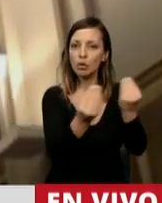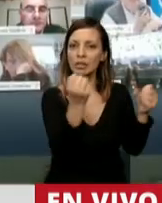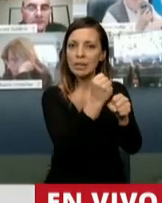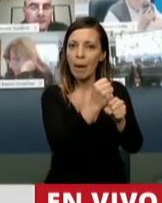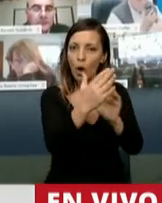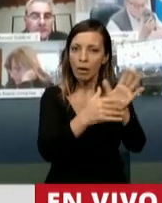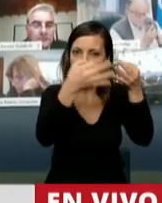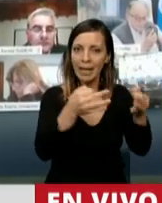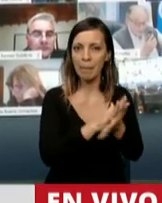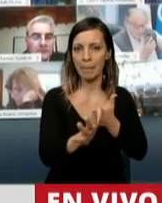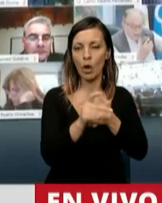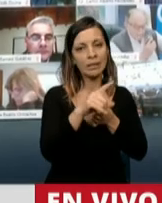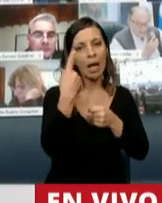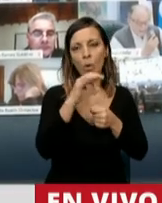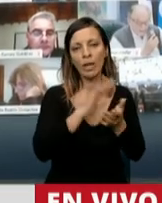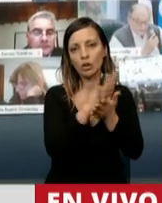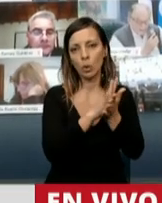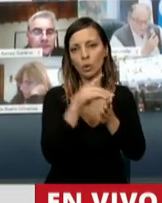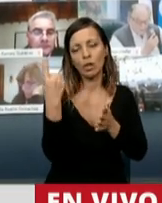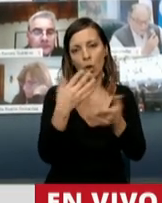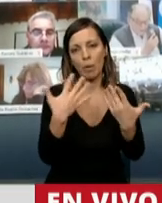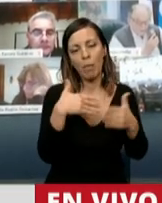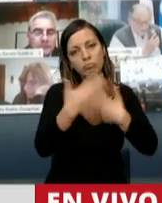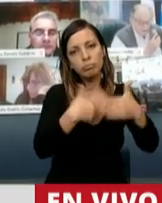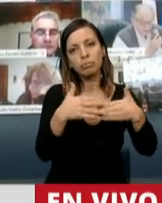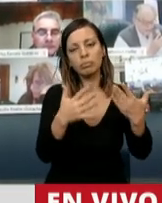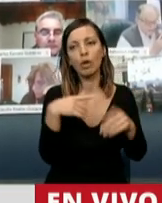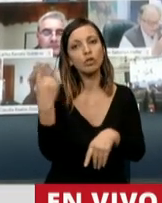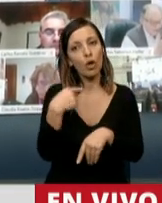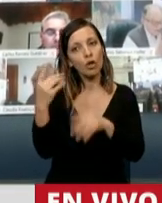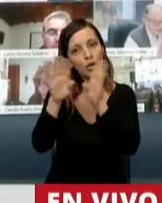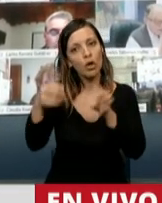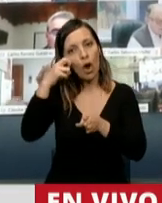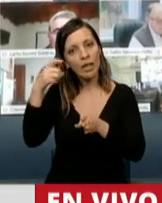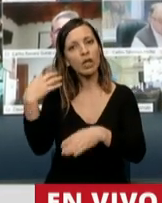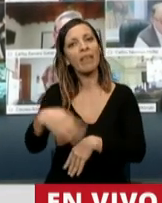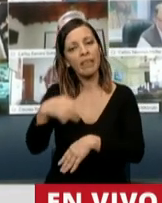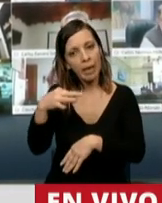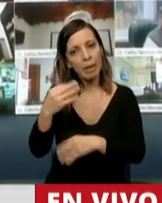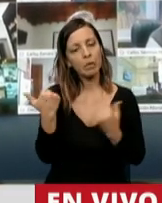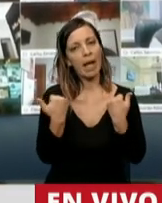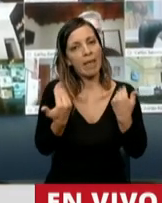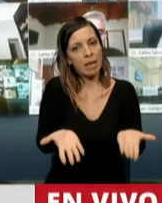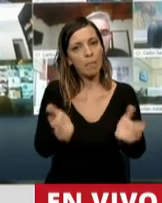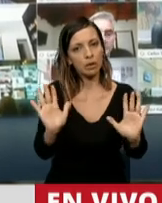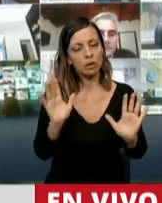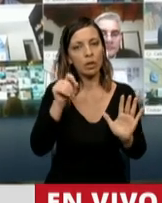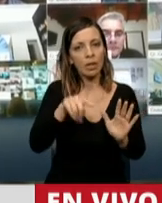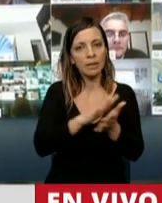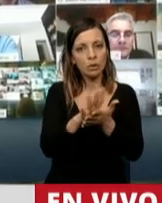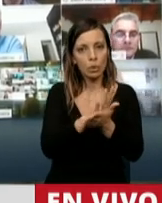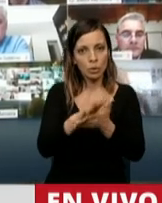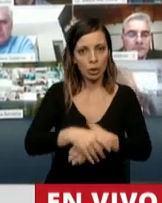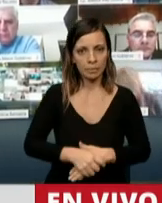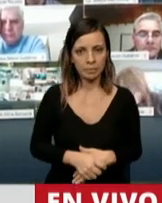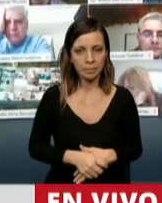única manera que vamos a poder solucionarnos y por eso nos debemos como Cámara poner a disposición esta herramienta.